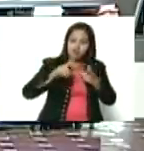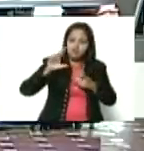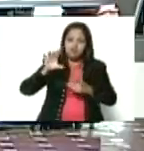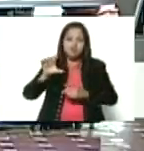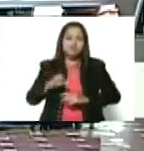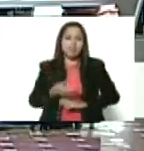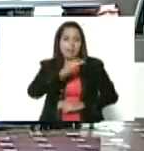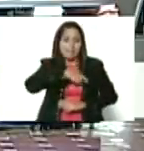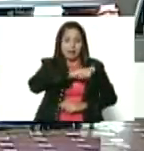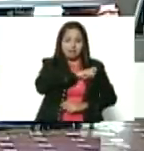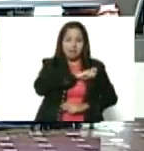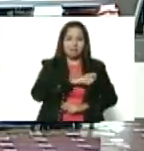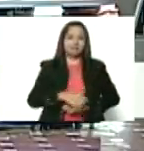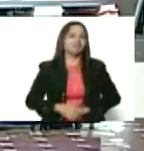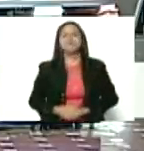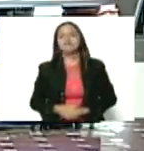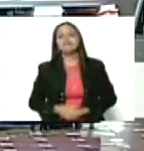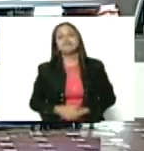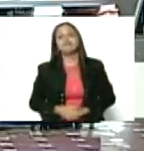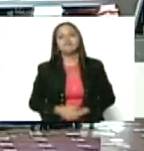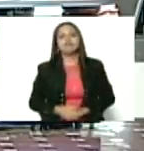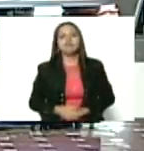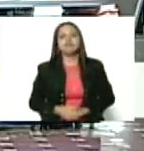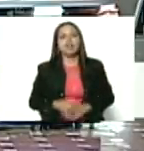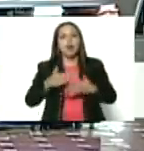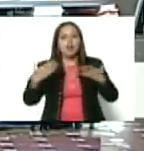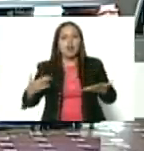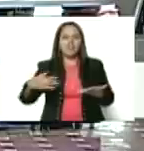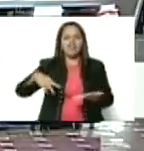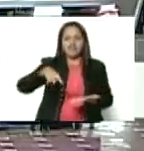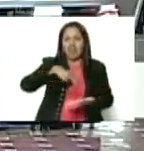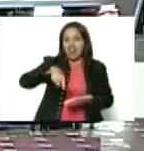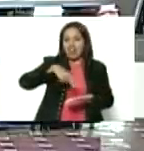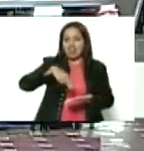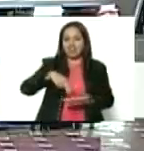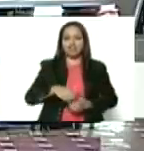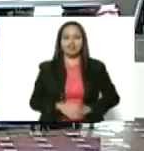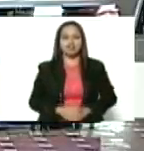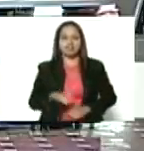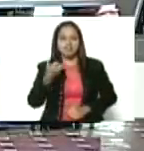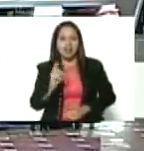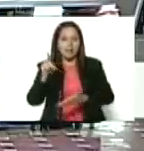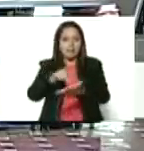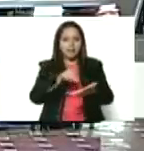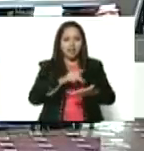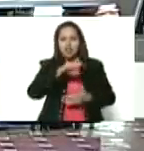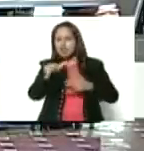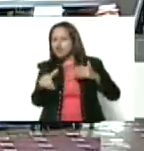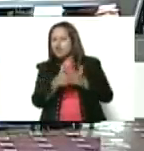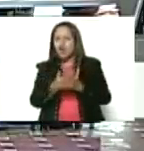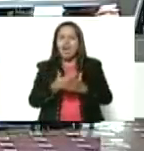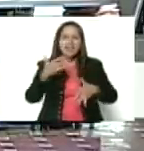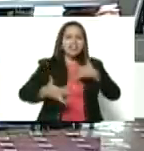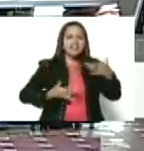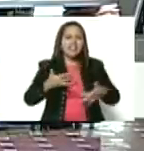Cádiz, España. Se trata de un gran bailador que ha venido a incorporarse a todas las obras